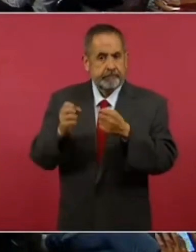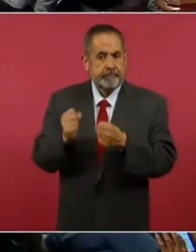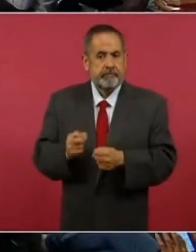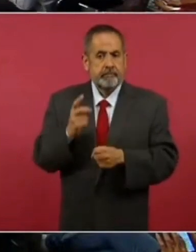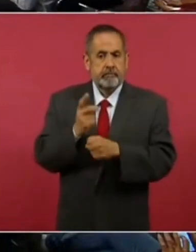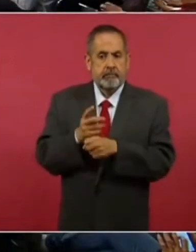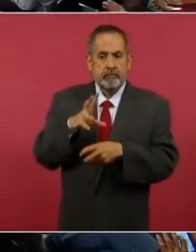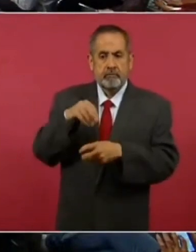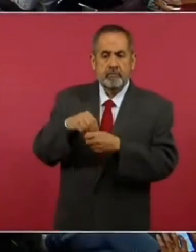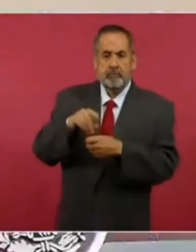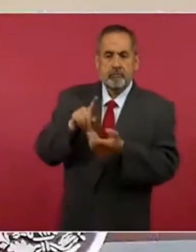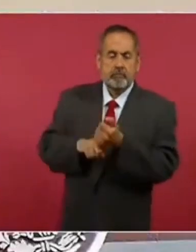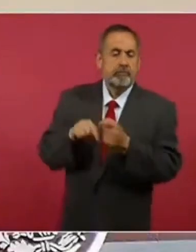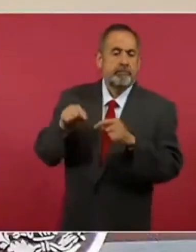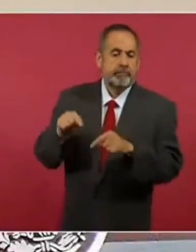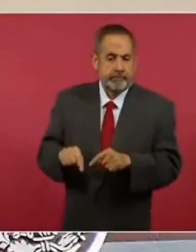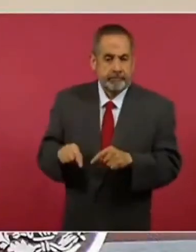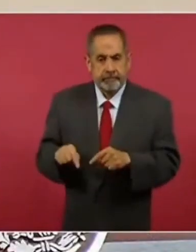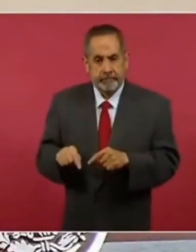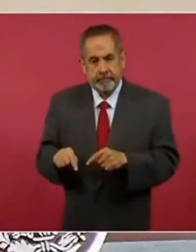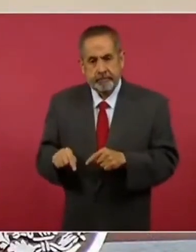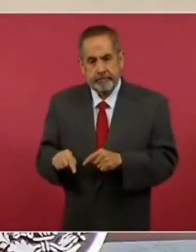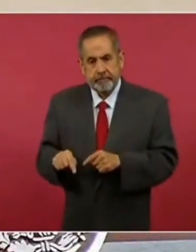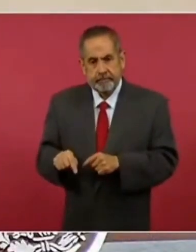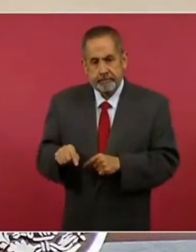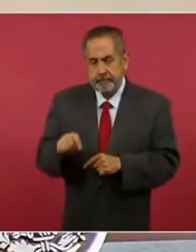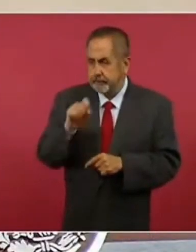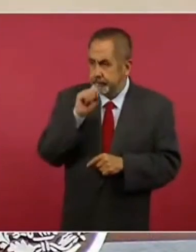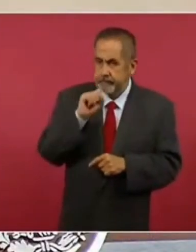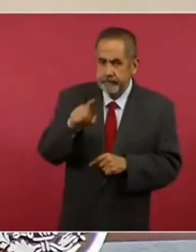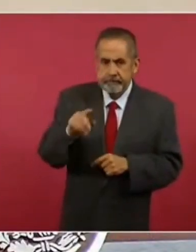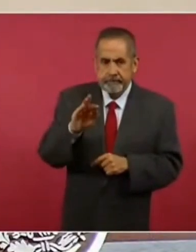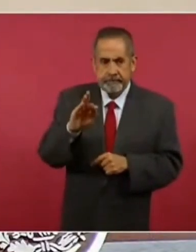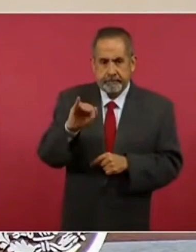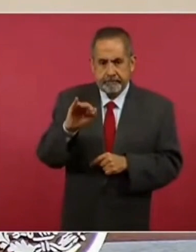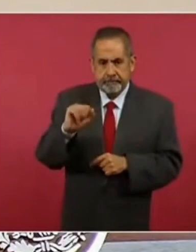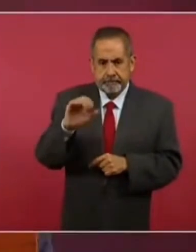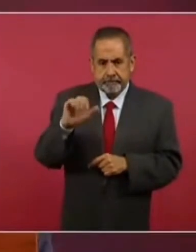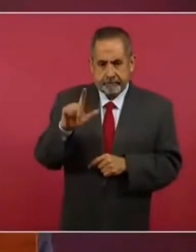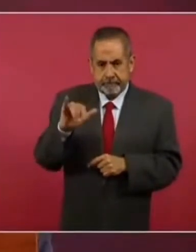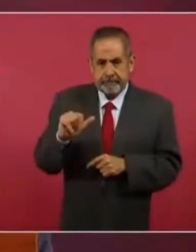en el caso también de la Fiscalía.